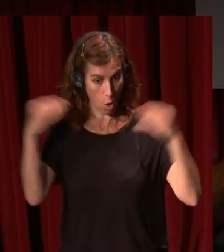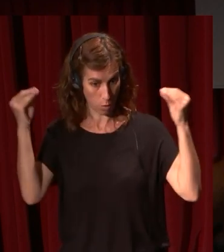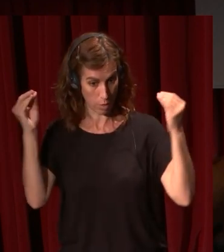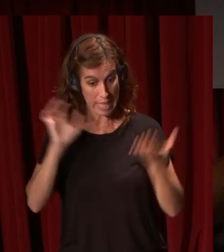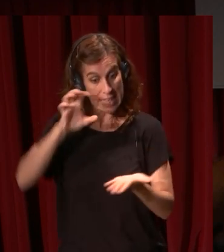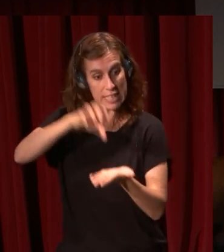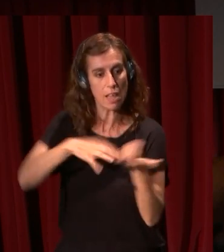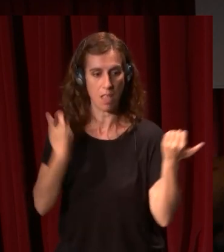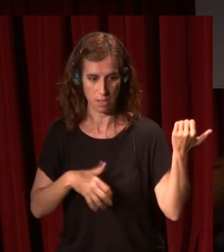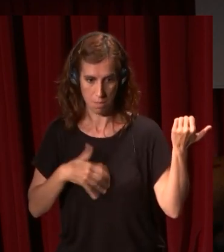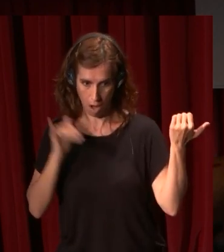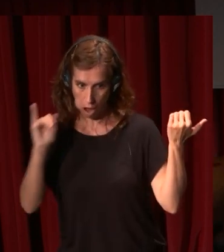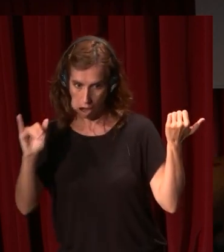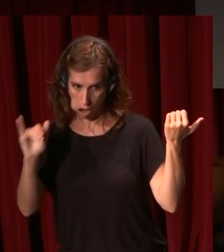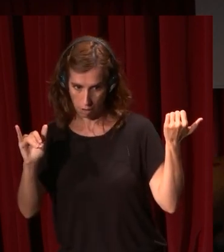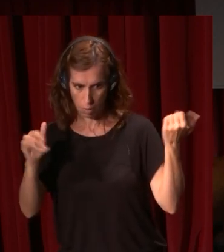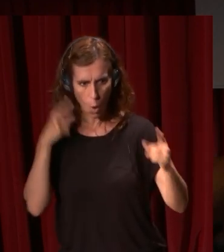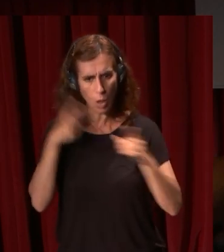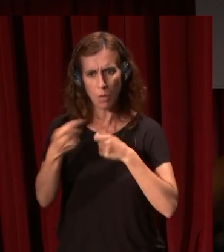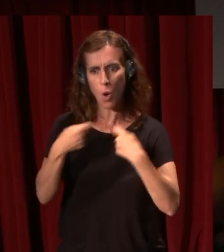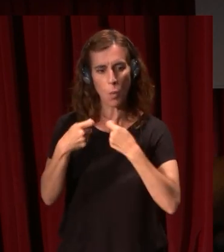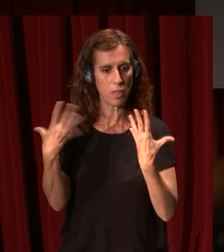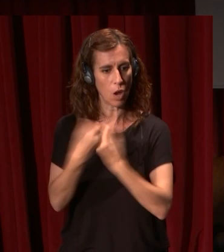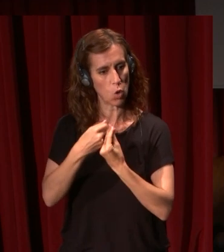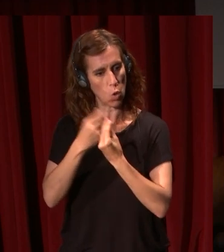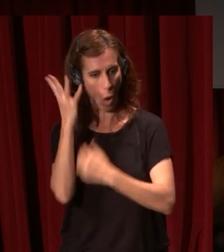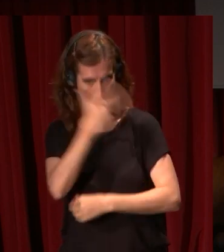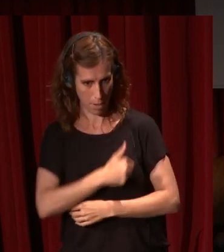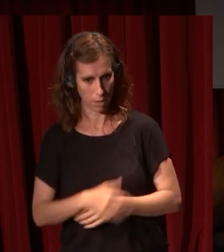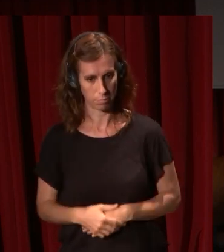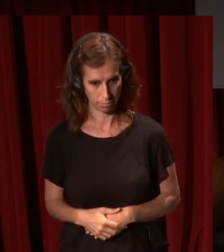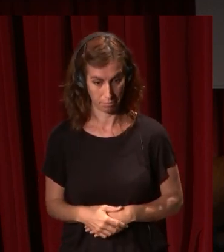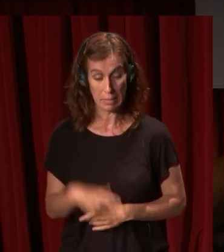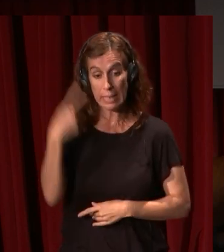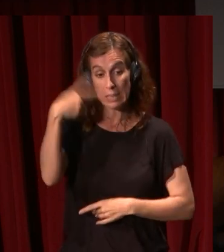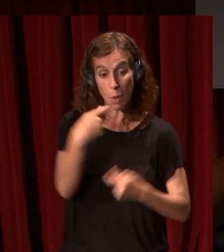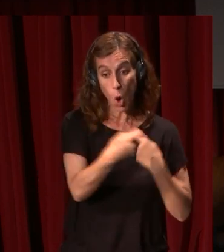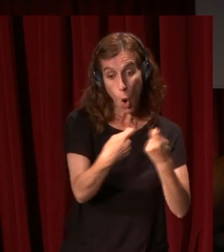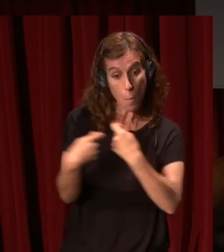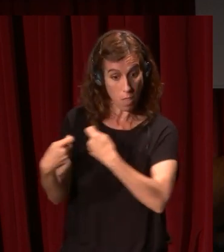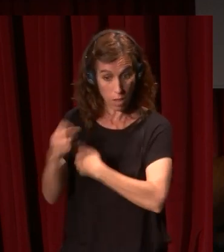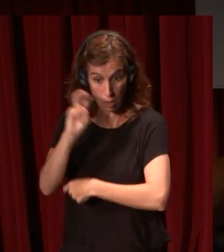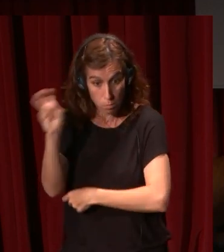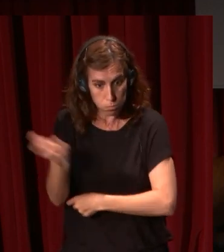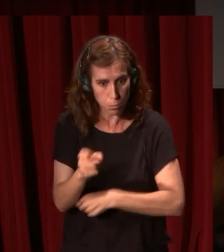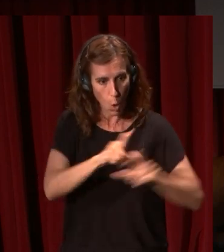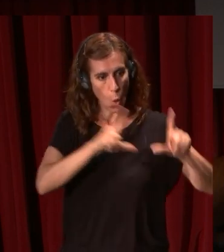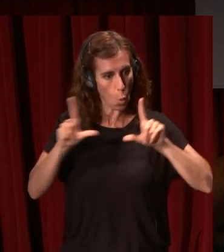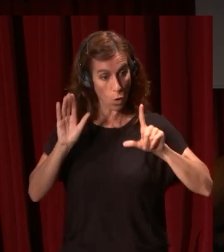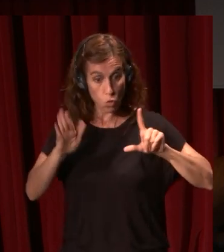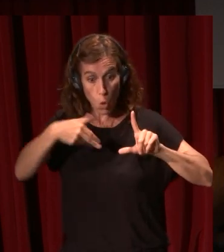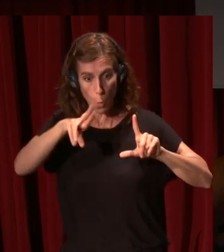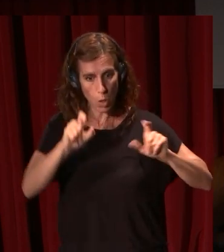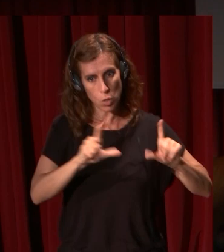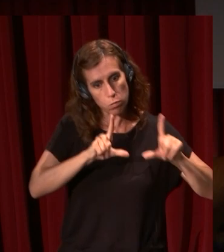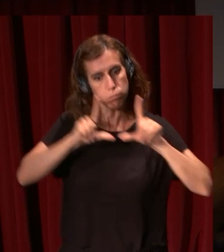para comerciar con las indias con América sabemos que algunos de esos comerciantes llevan cuadros suyos de Murillo a